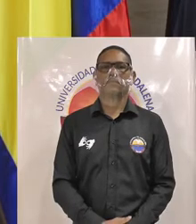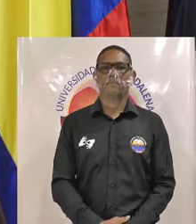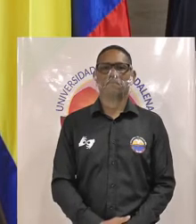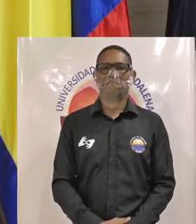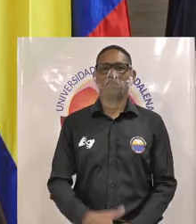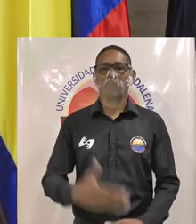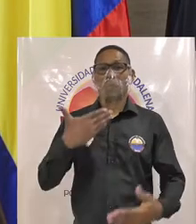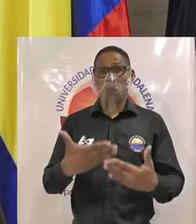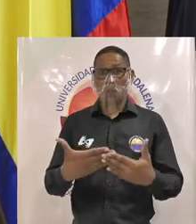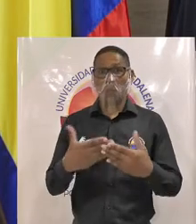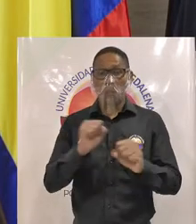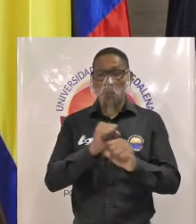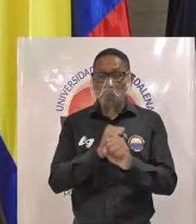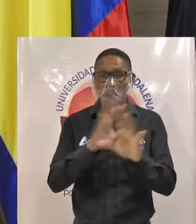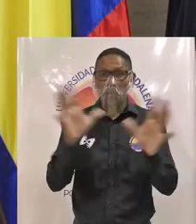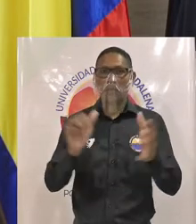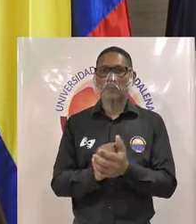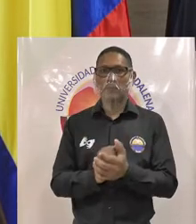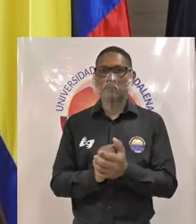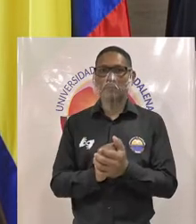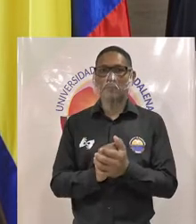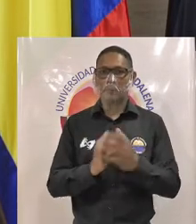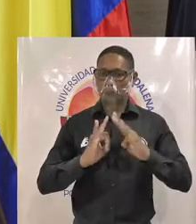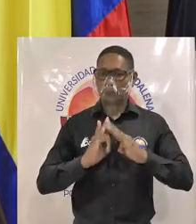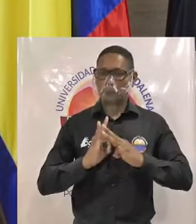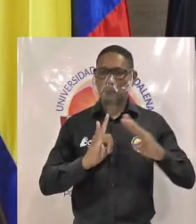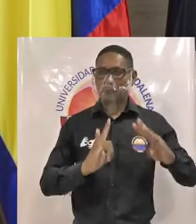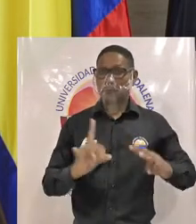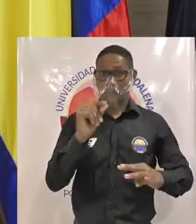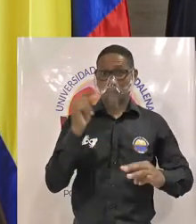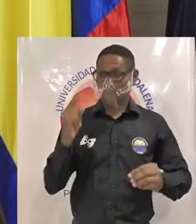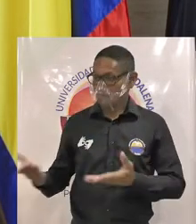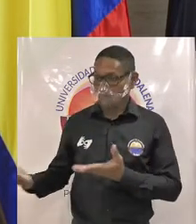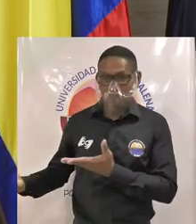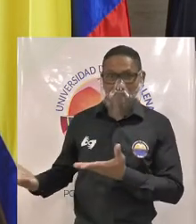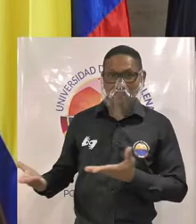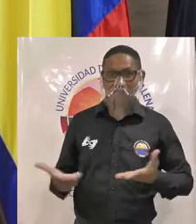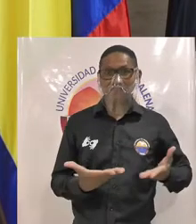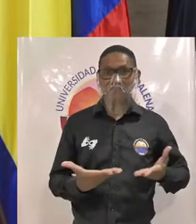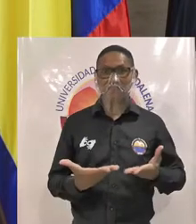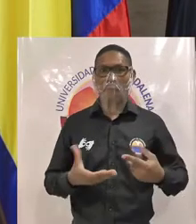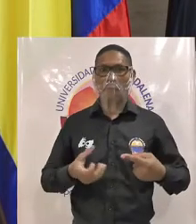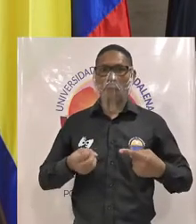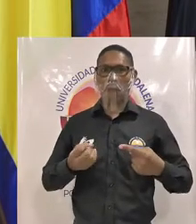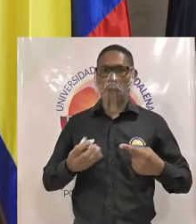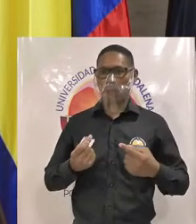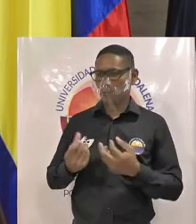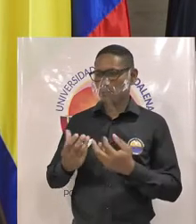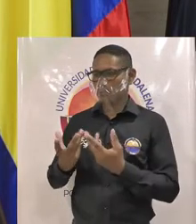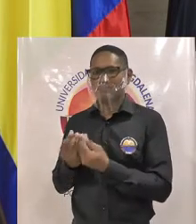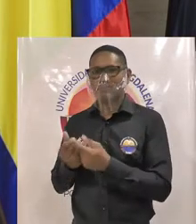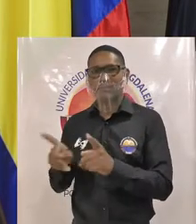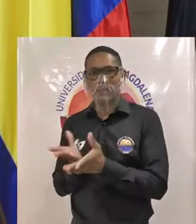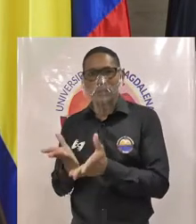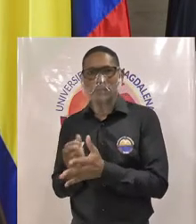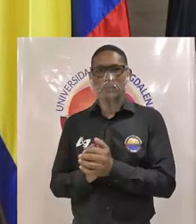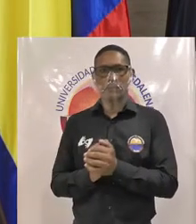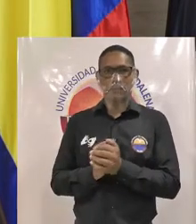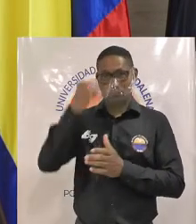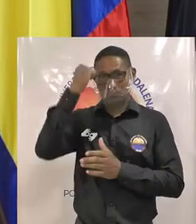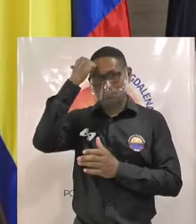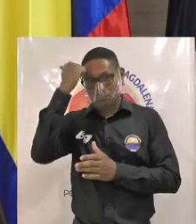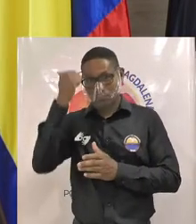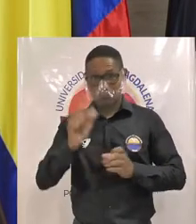Muy buenos días. La Universidad del Magdalena les da una cordial bienvenida al foro con estudiantes, docentes y graduados